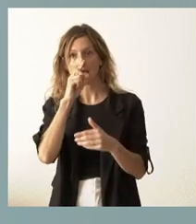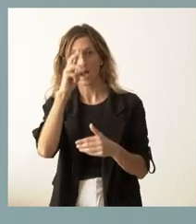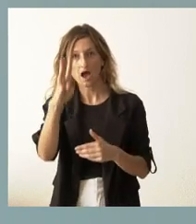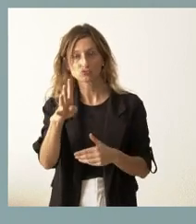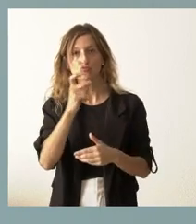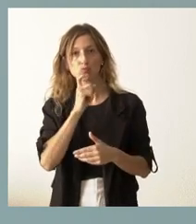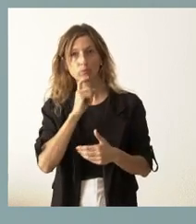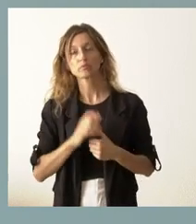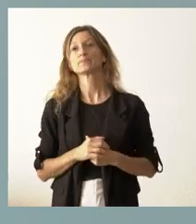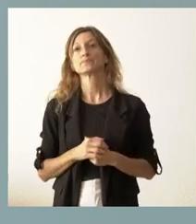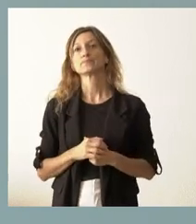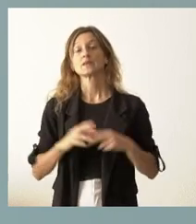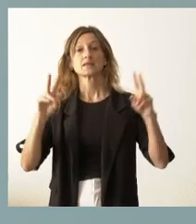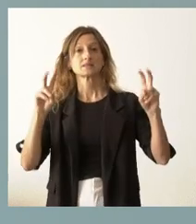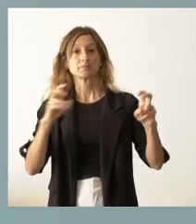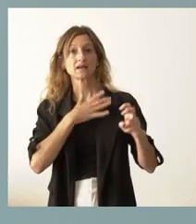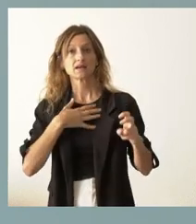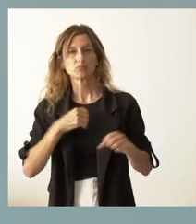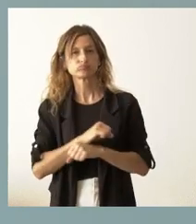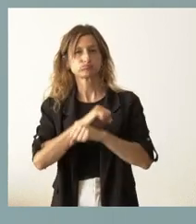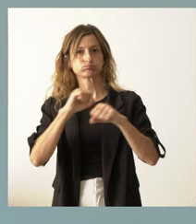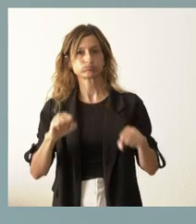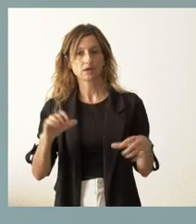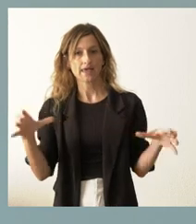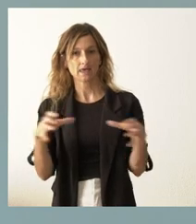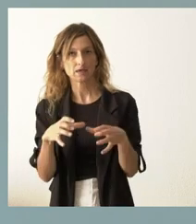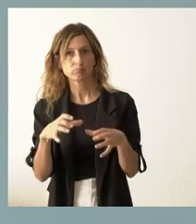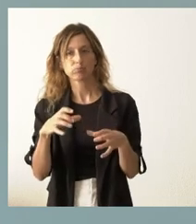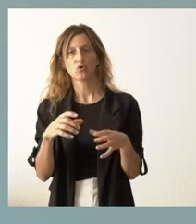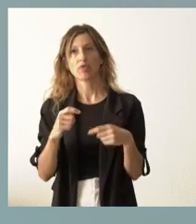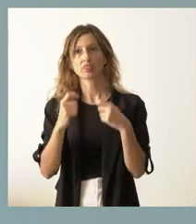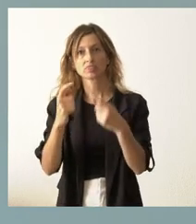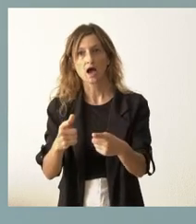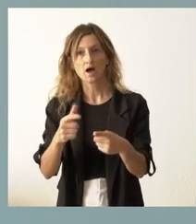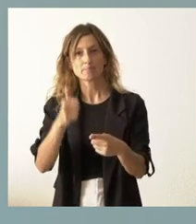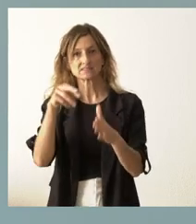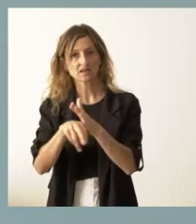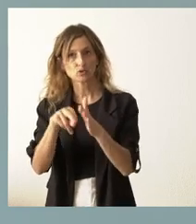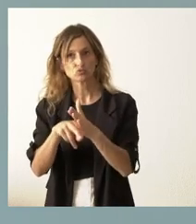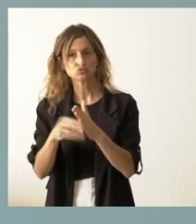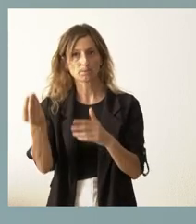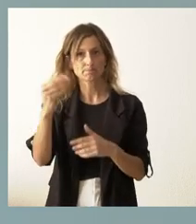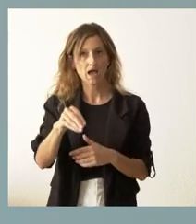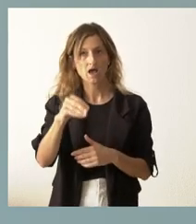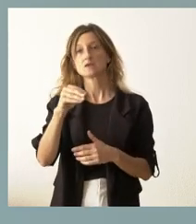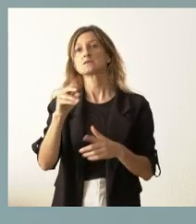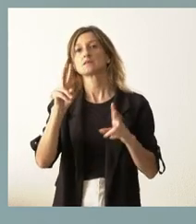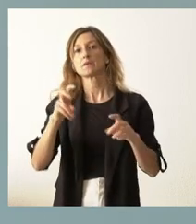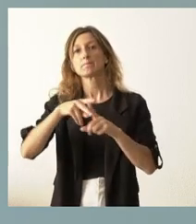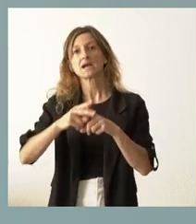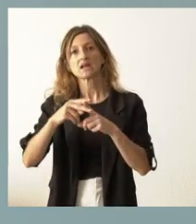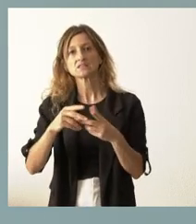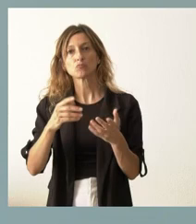en el sentido de fortalecer los equipos, dotarles de más recursos, avanzar en mecanismos de